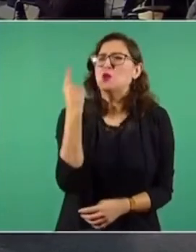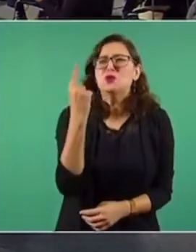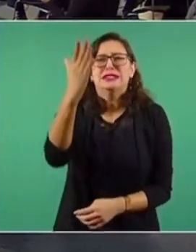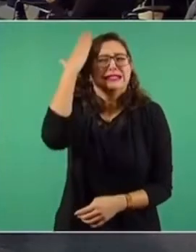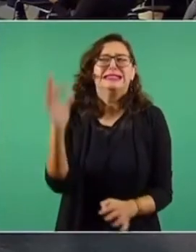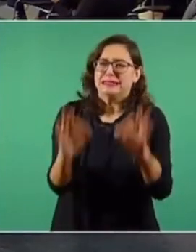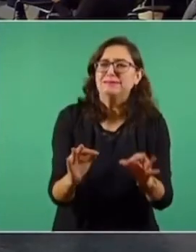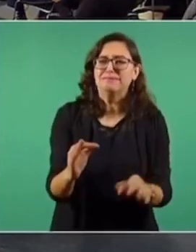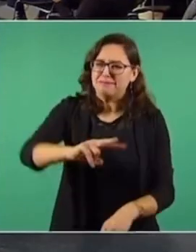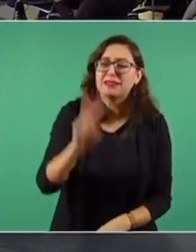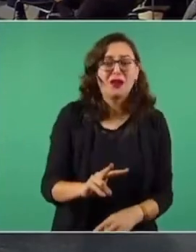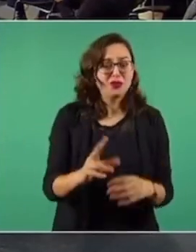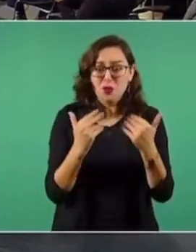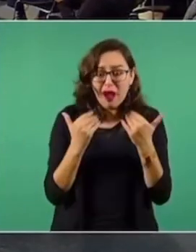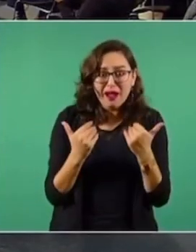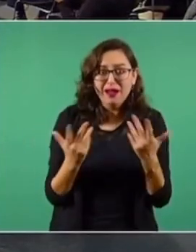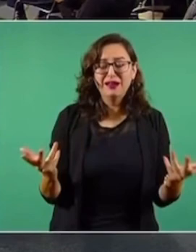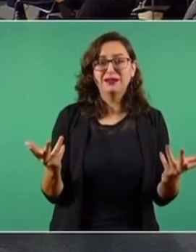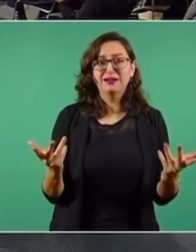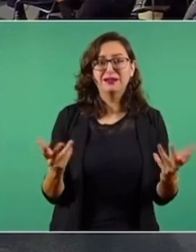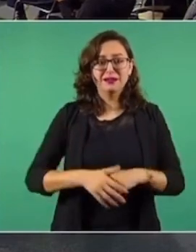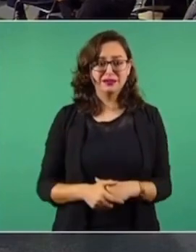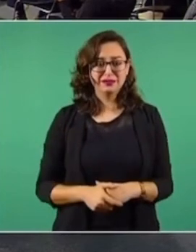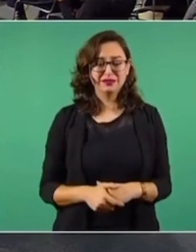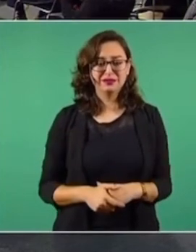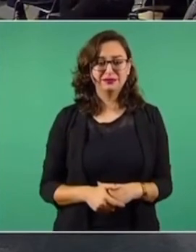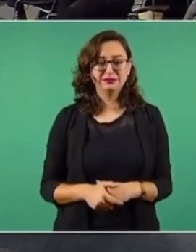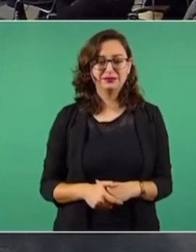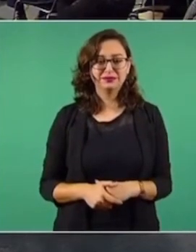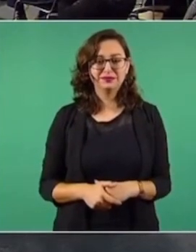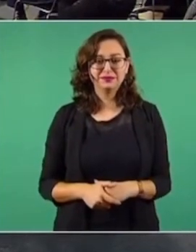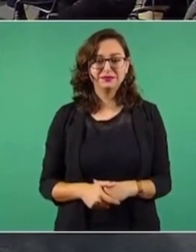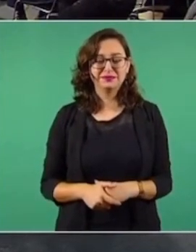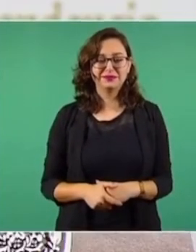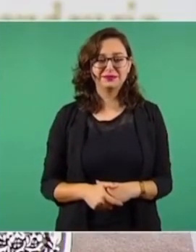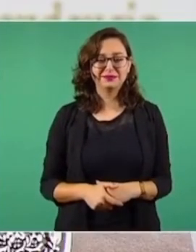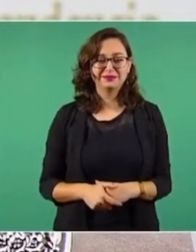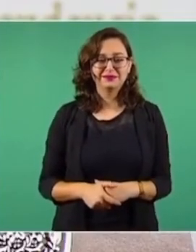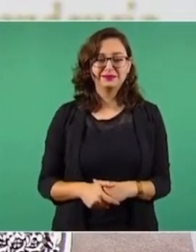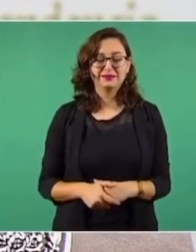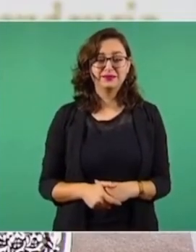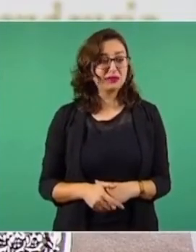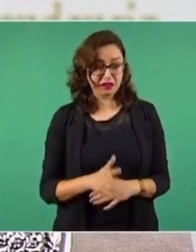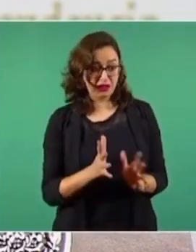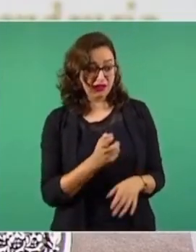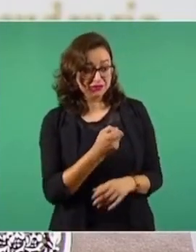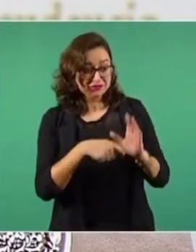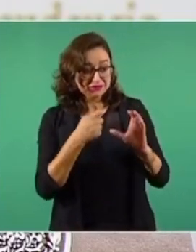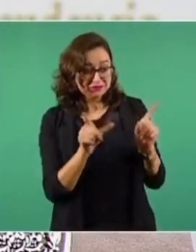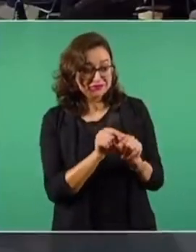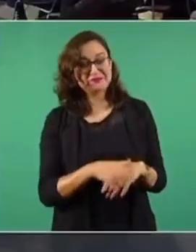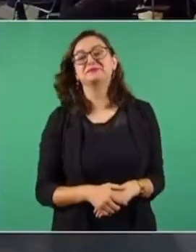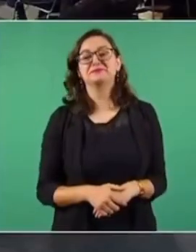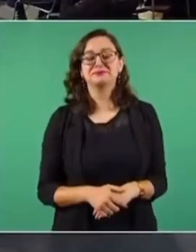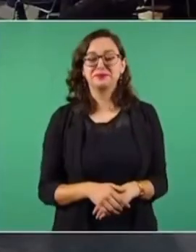lo habrá. No, síguele, no tiene más, así es, nada más, bueno,